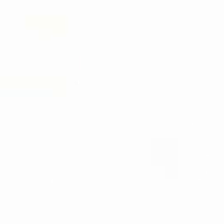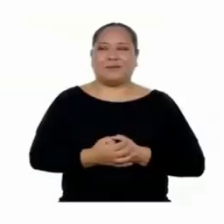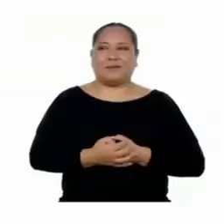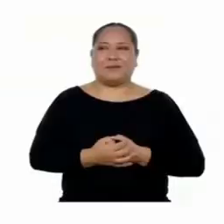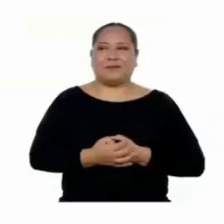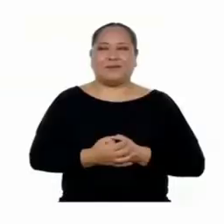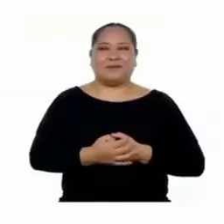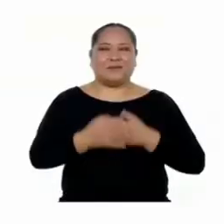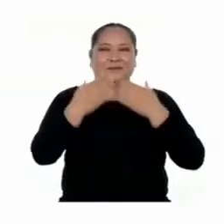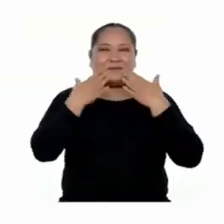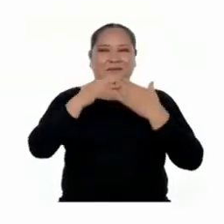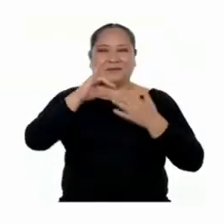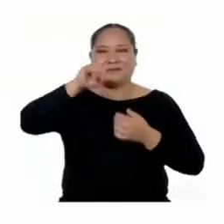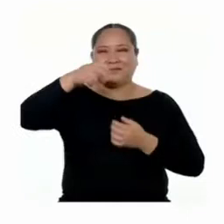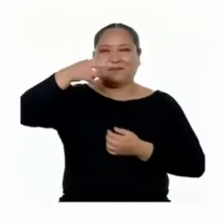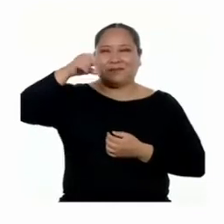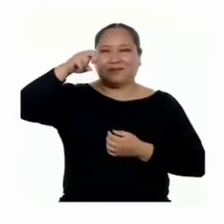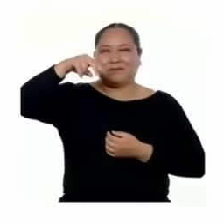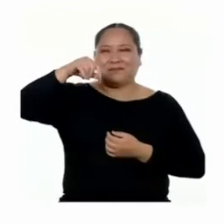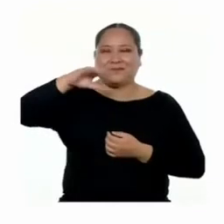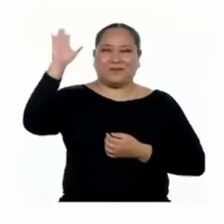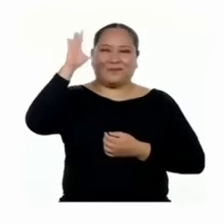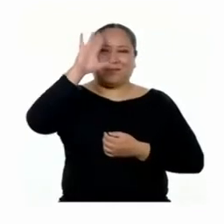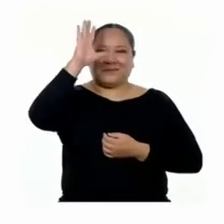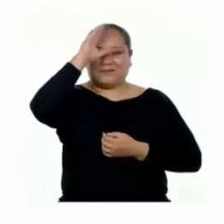¡Hola,